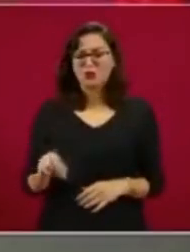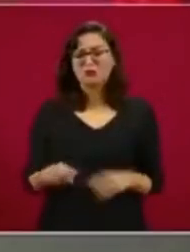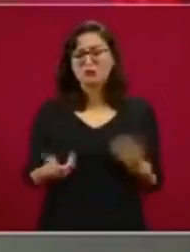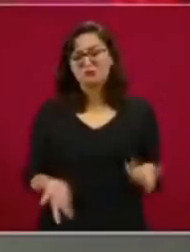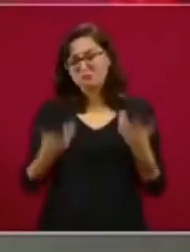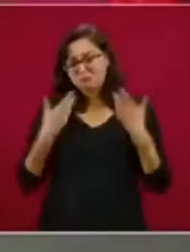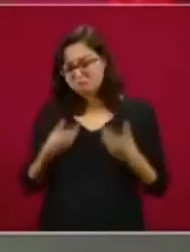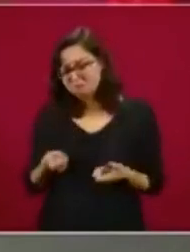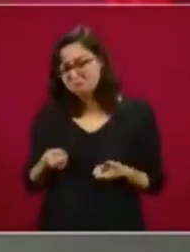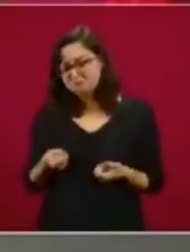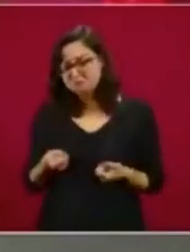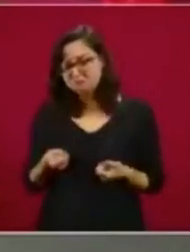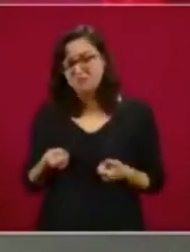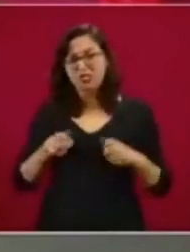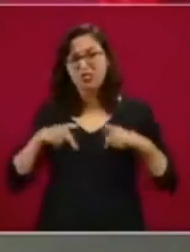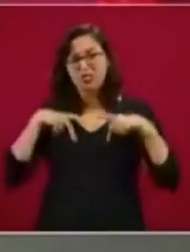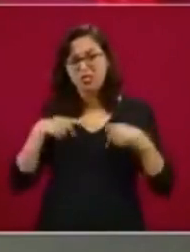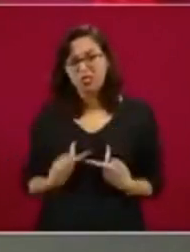se afloja,